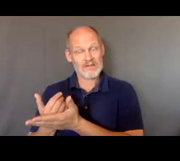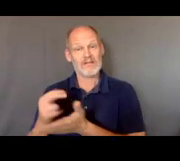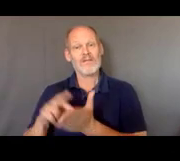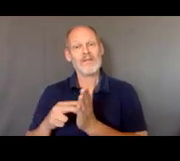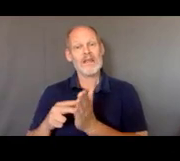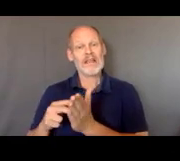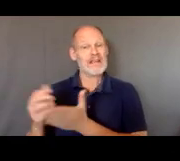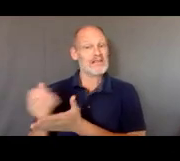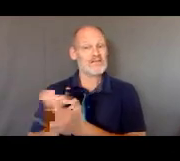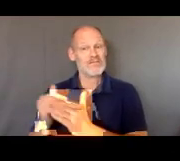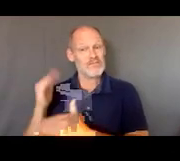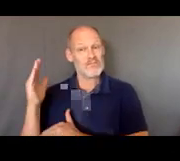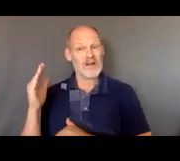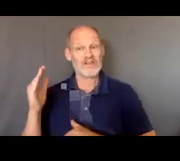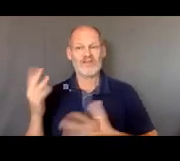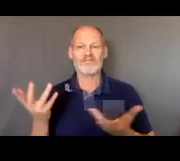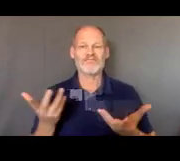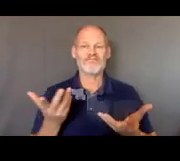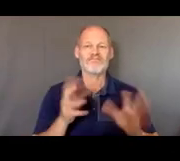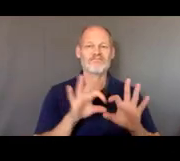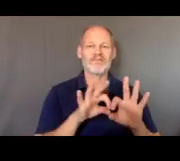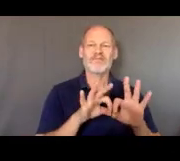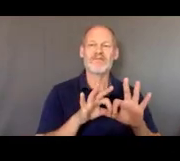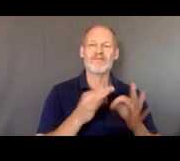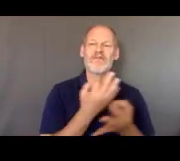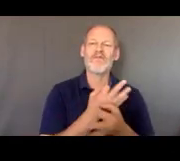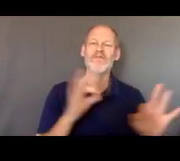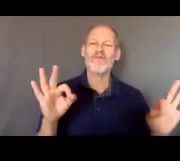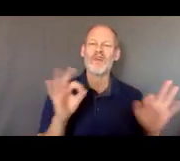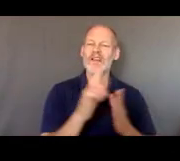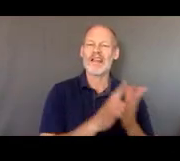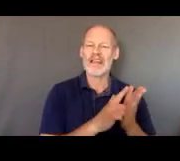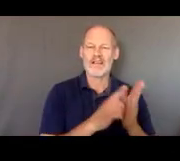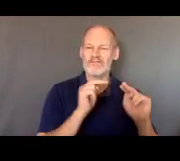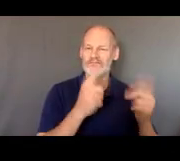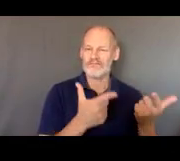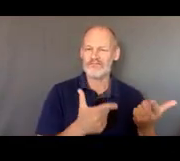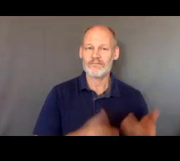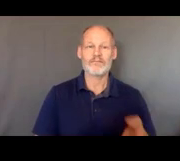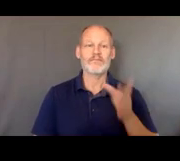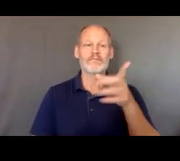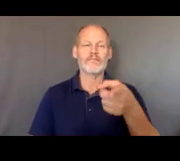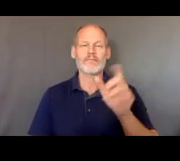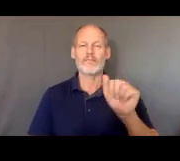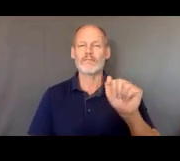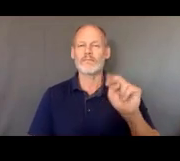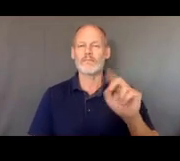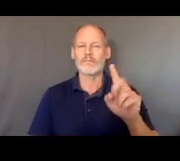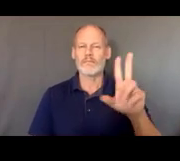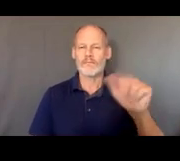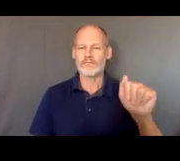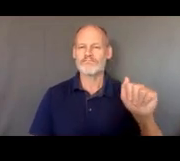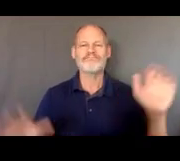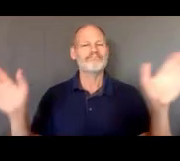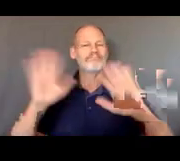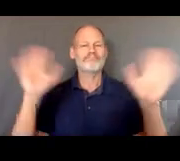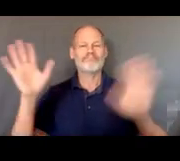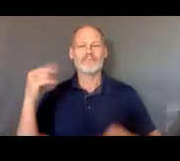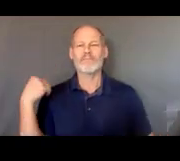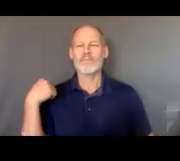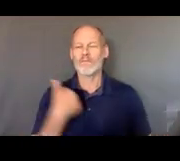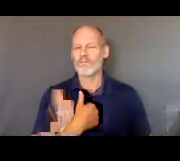soy Adria para Disability Rights Washington si hay una discapacidad no